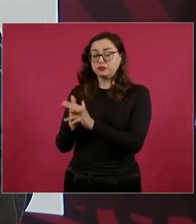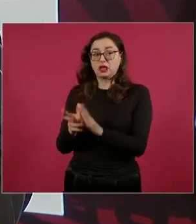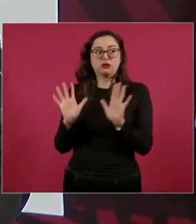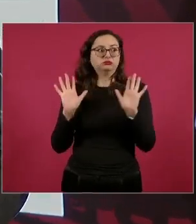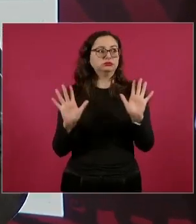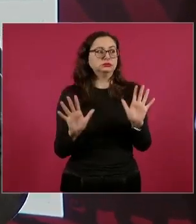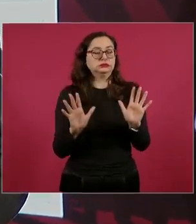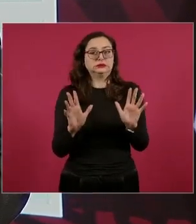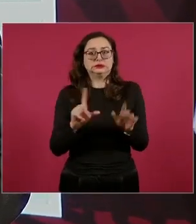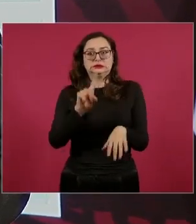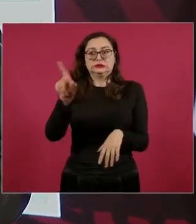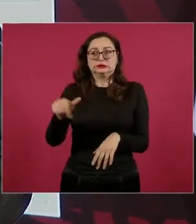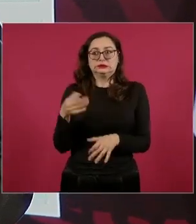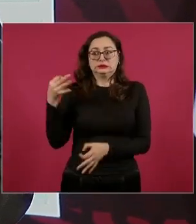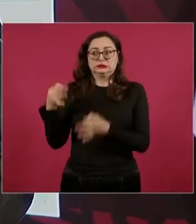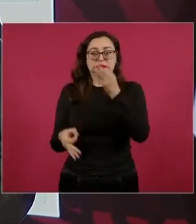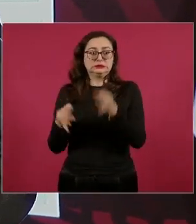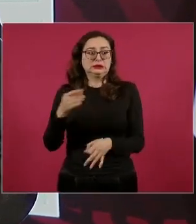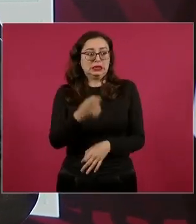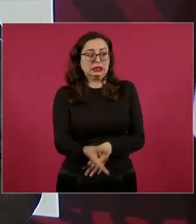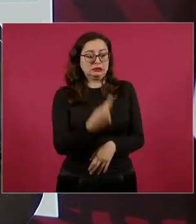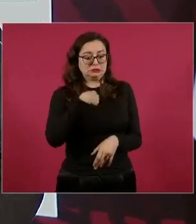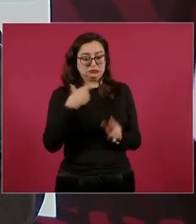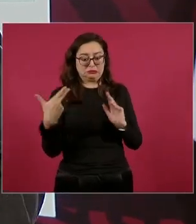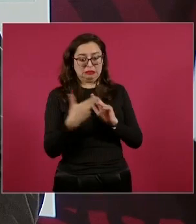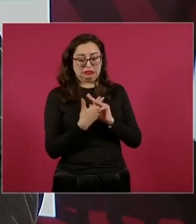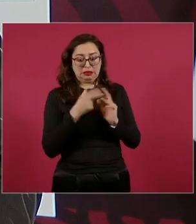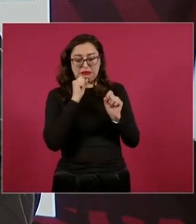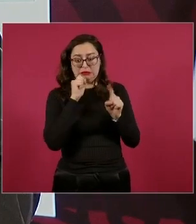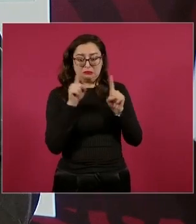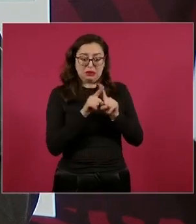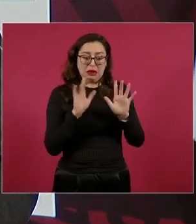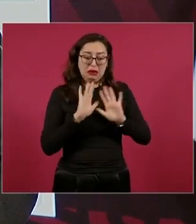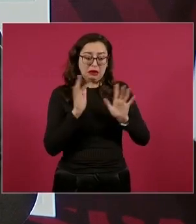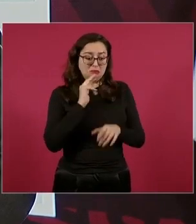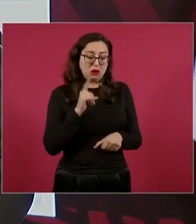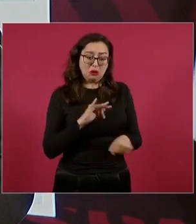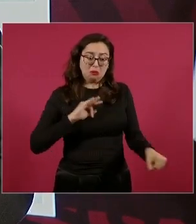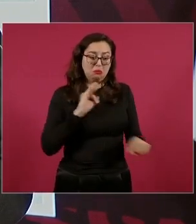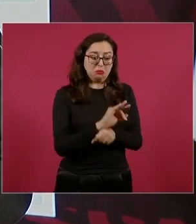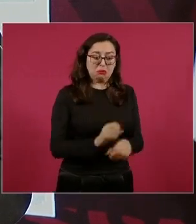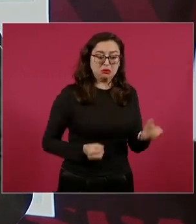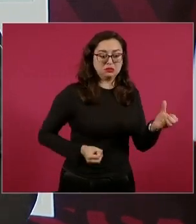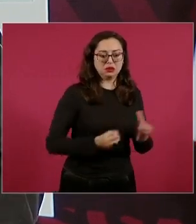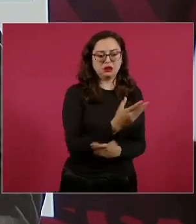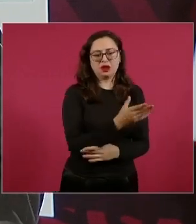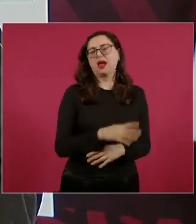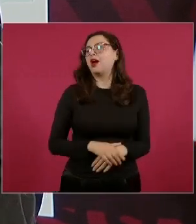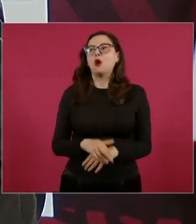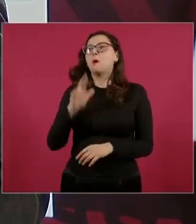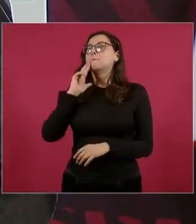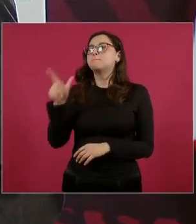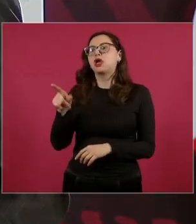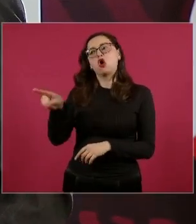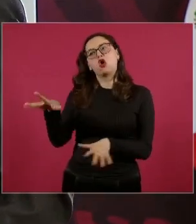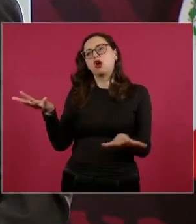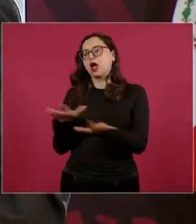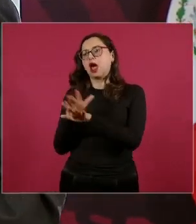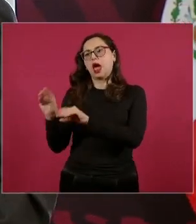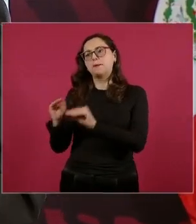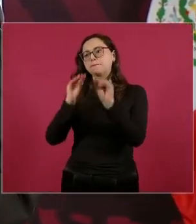que pida protección,